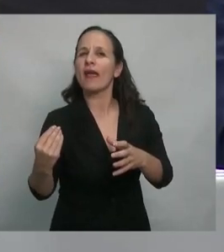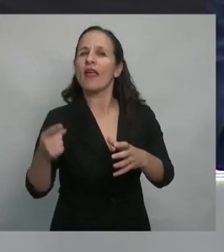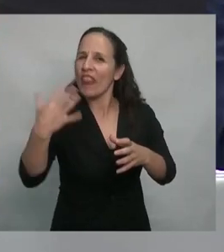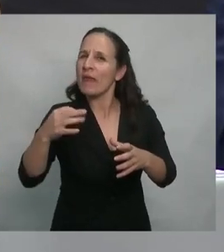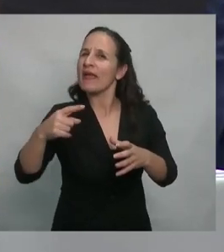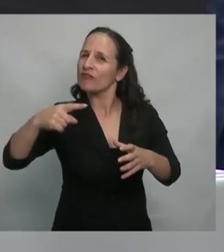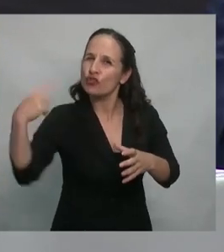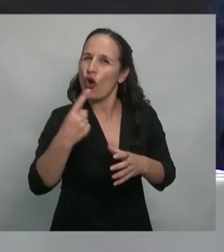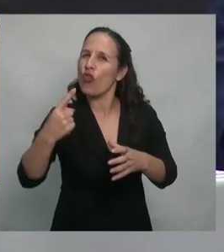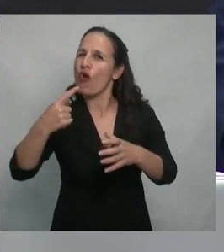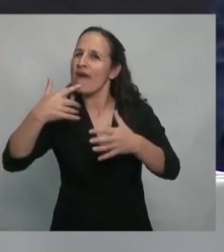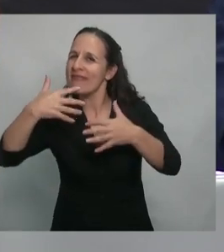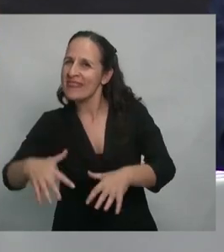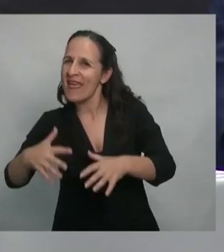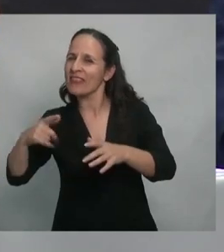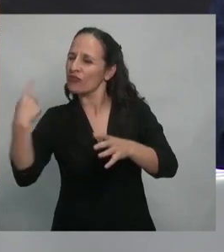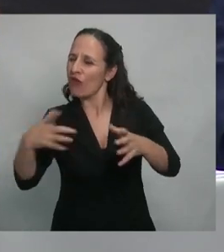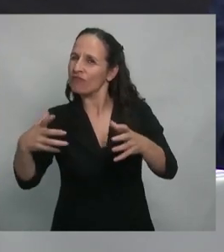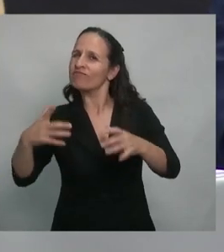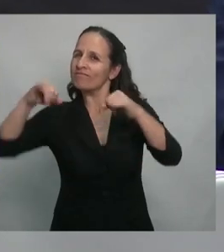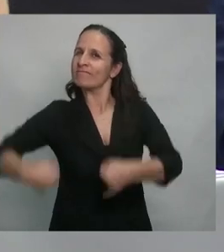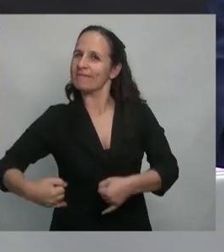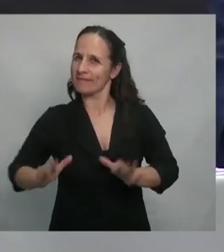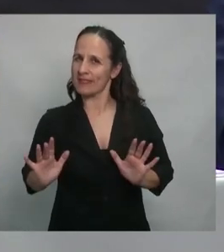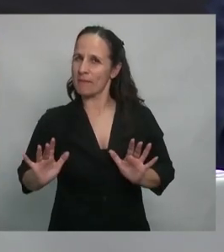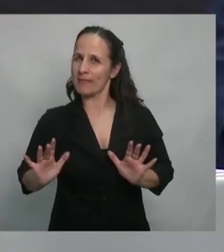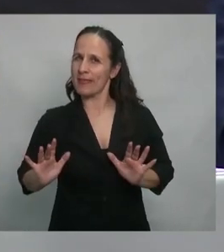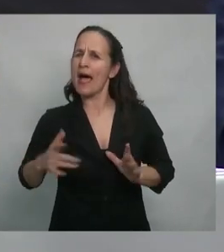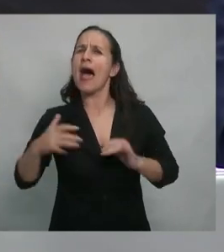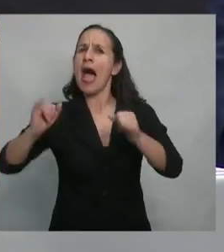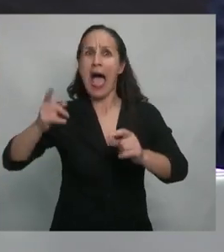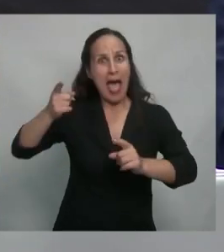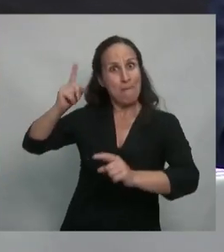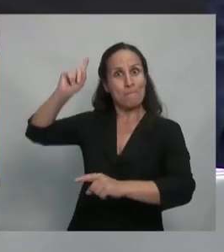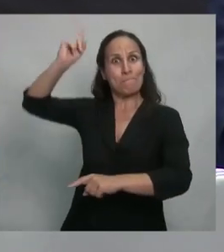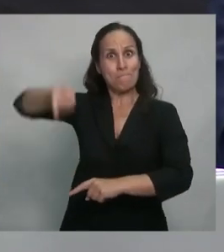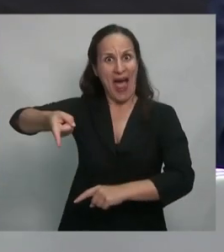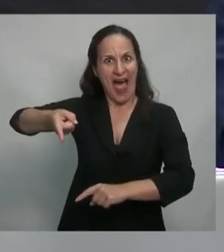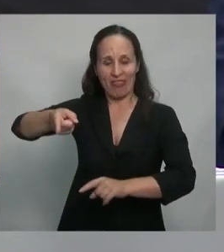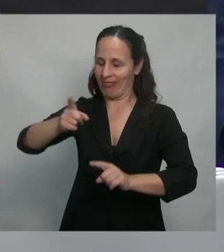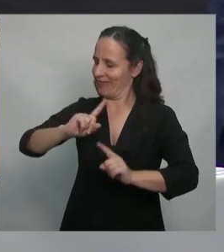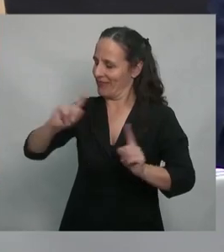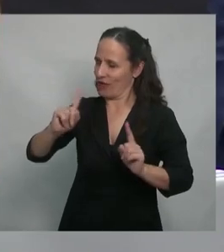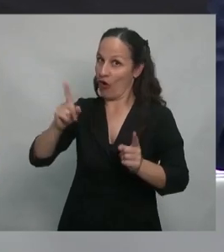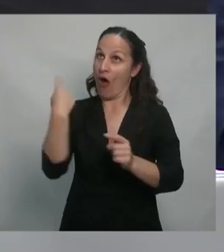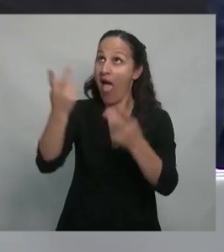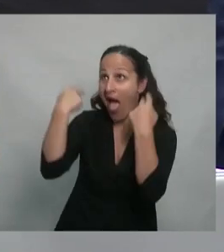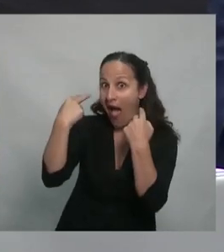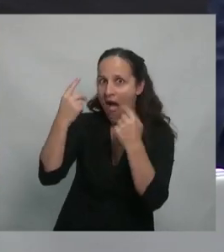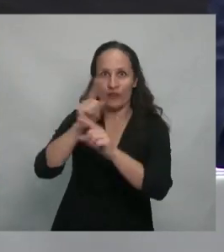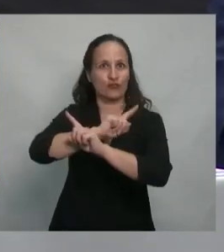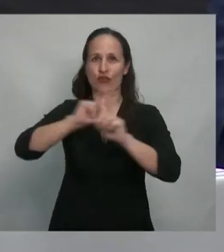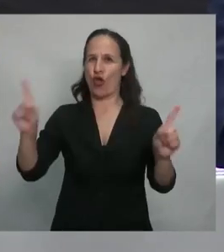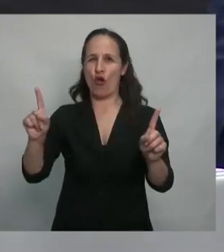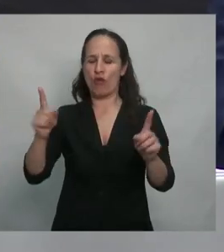entendidas y aceptadas. Aceptadas no por imposición del que dice algo desde arriba, aceptadas porque